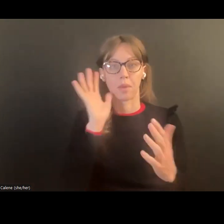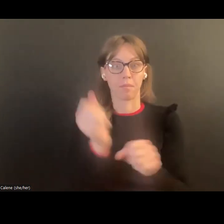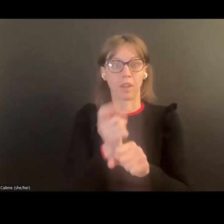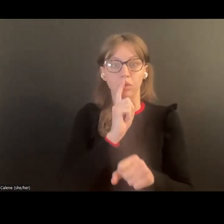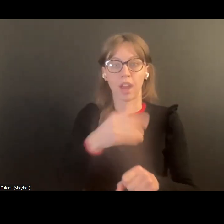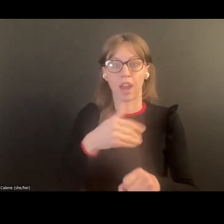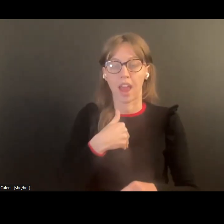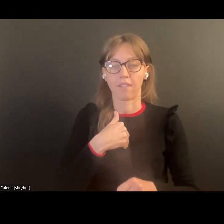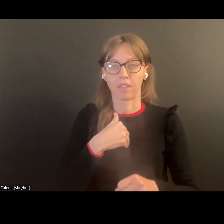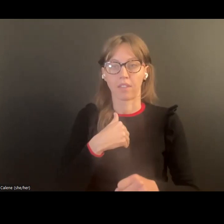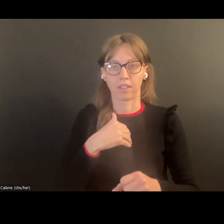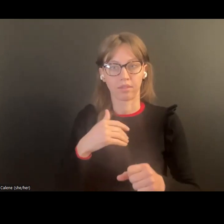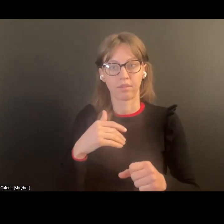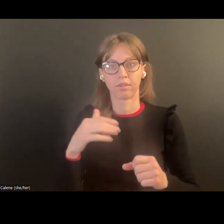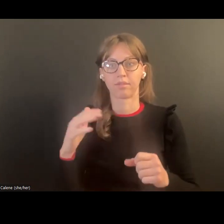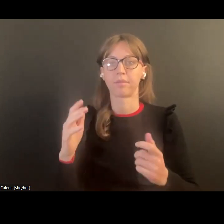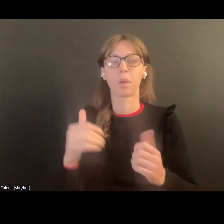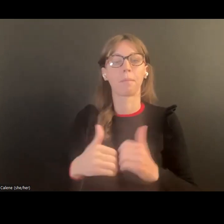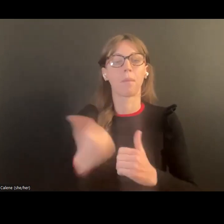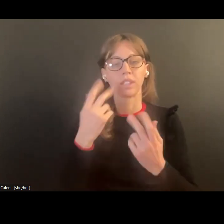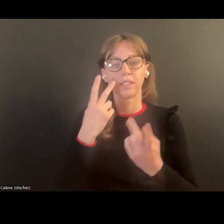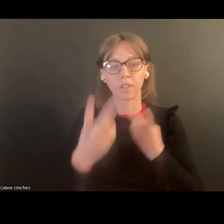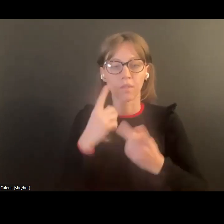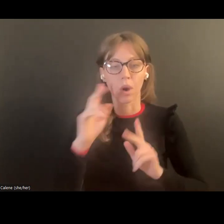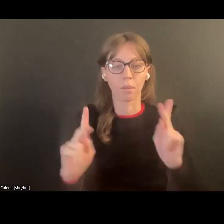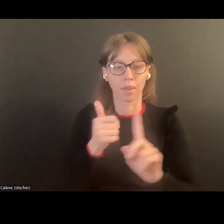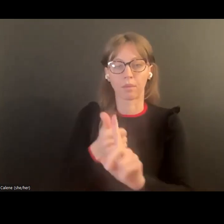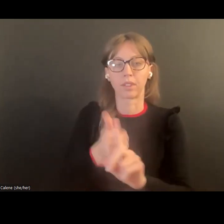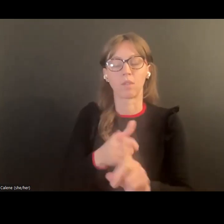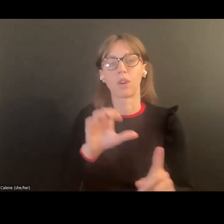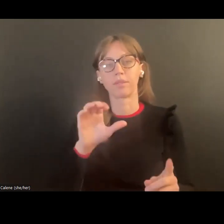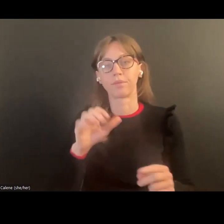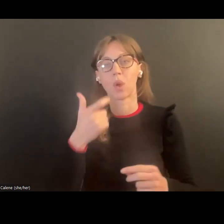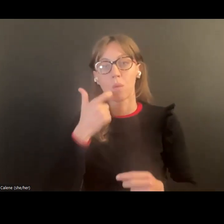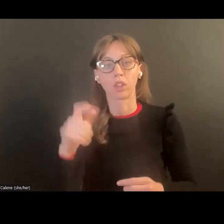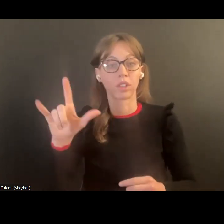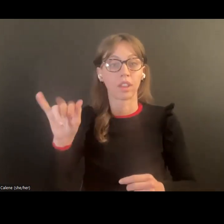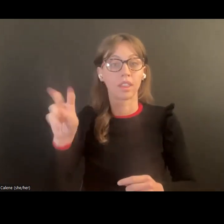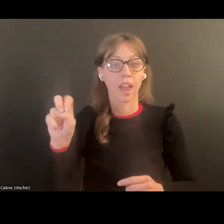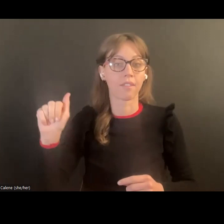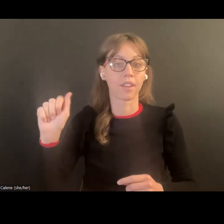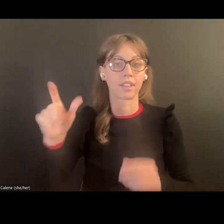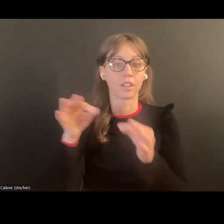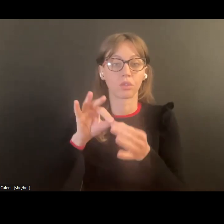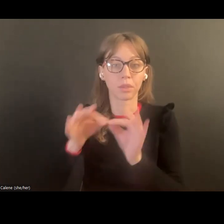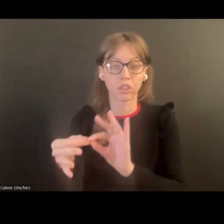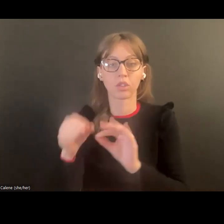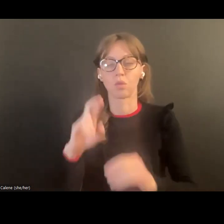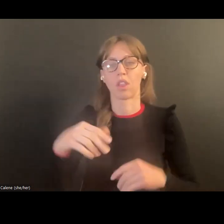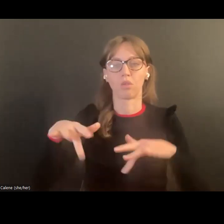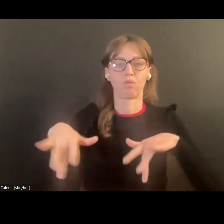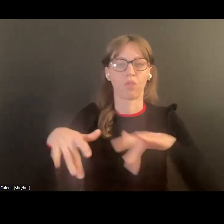podamos. Y tenemos la visibilidad máximo que sea